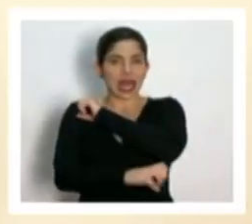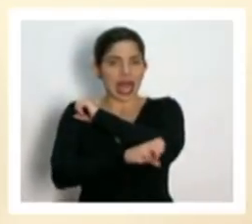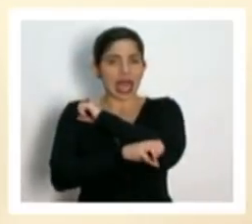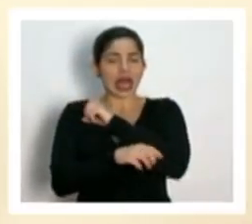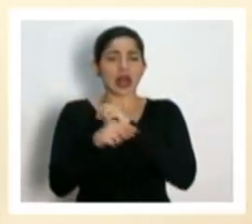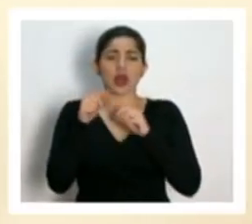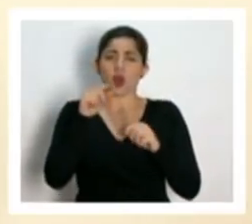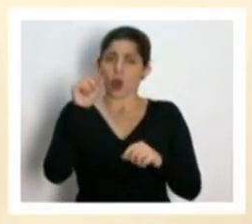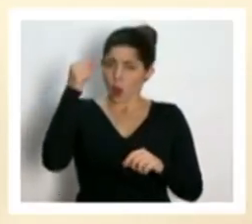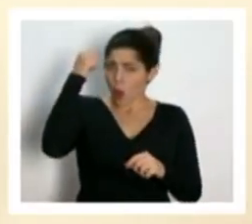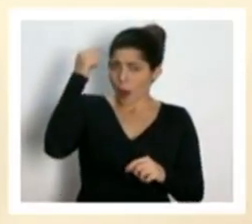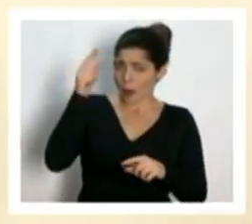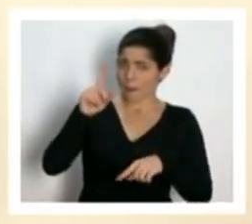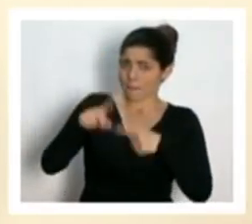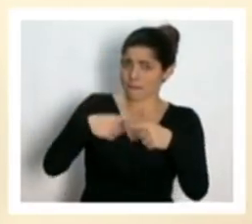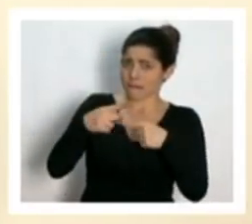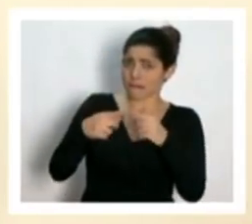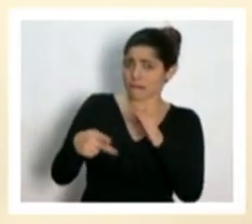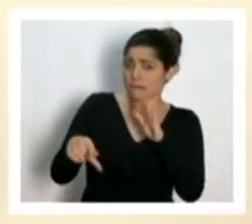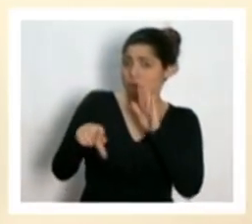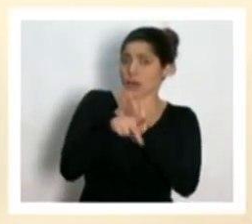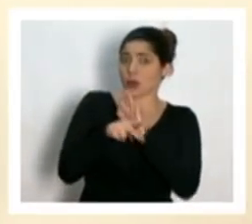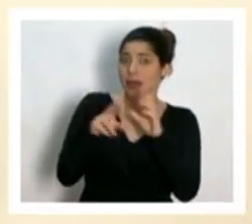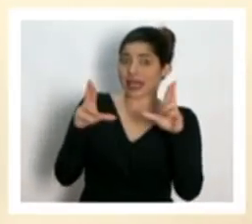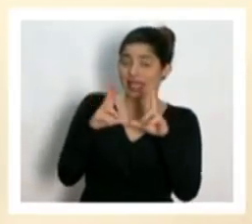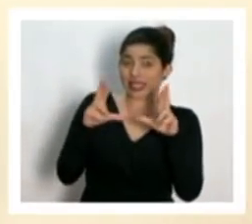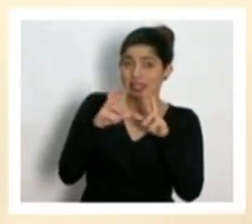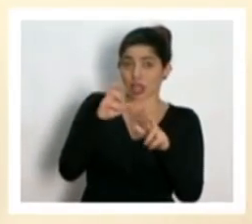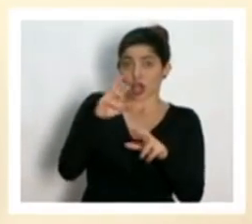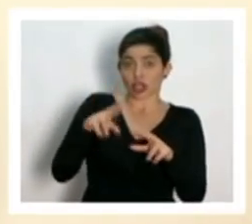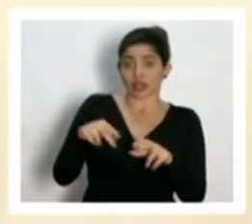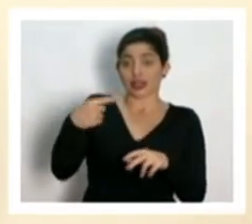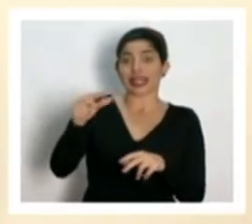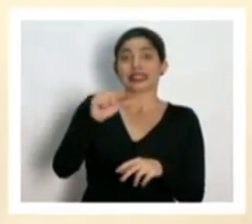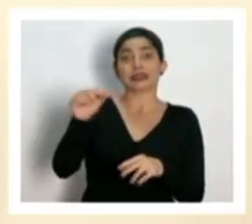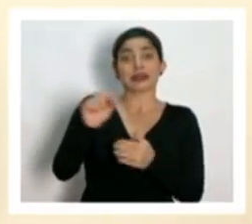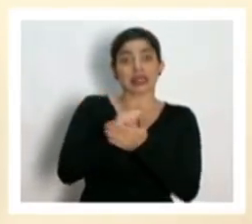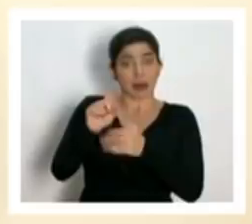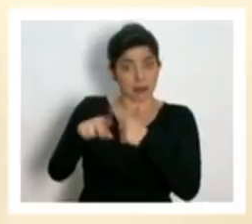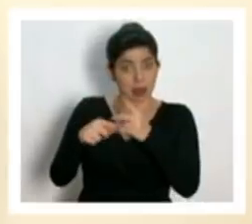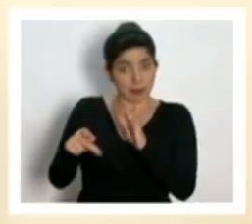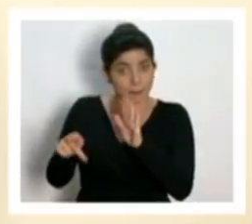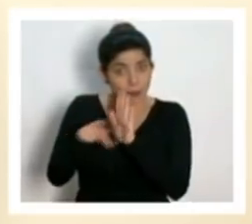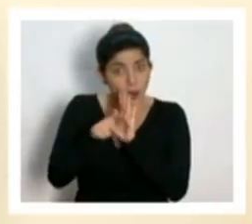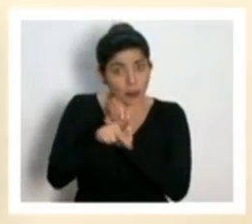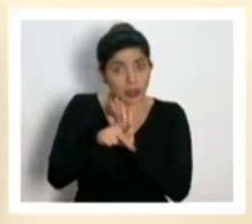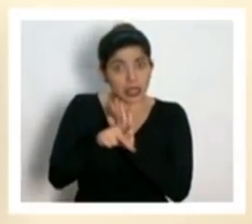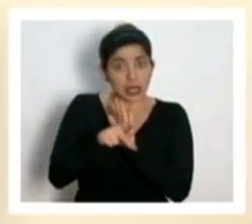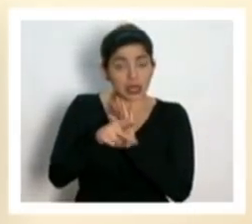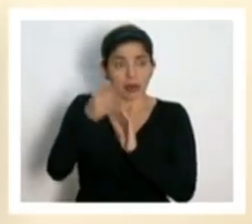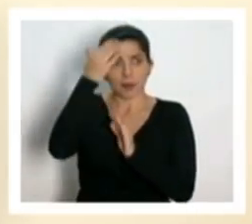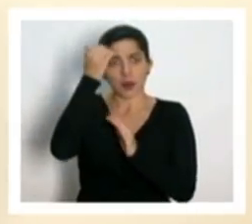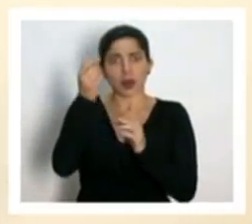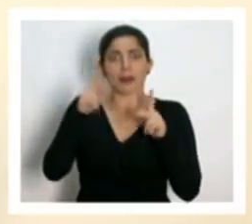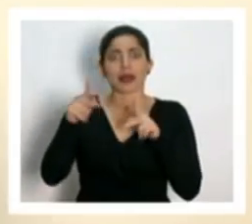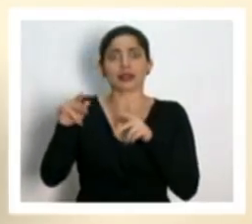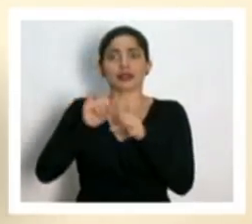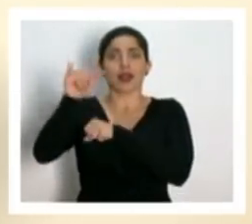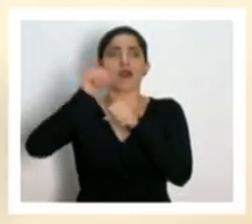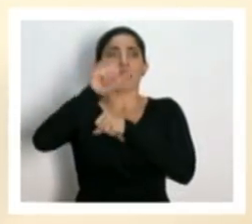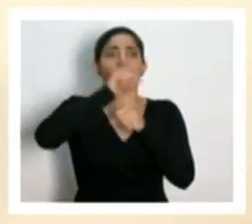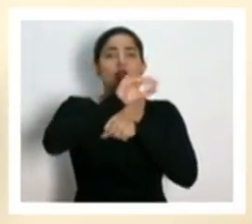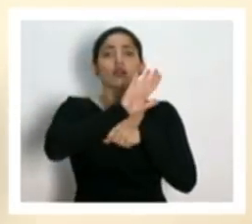prohibirá el gobierno la salida de residentes de Costa Rica en Semana Santa, ya que están viajando a sus países